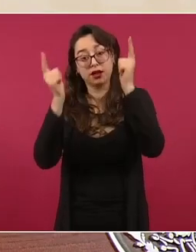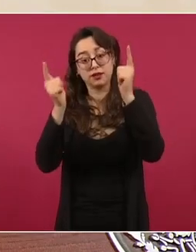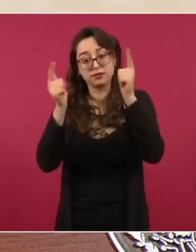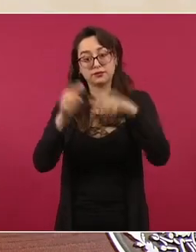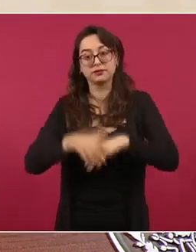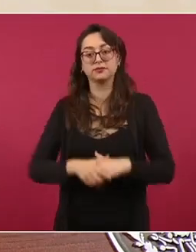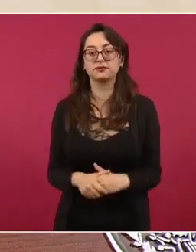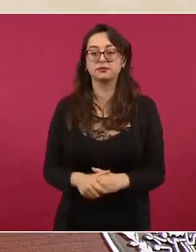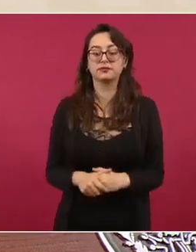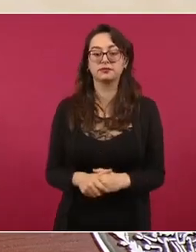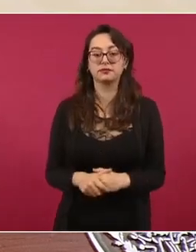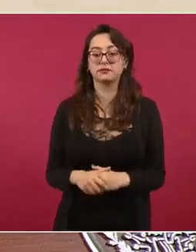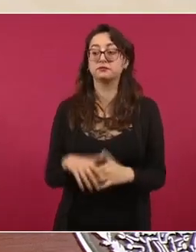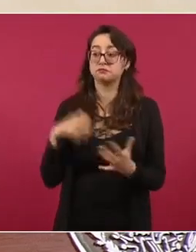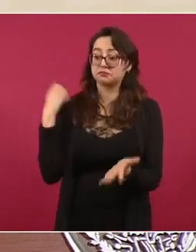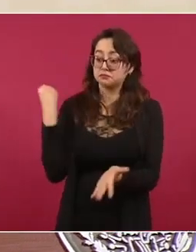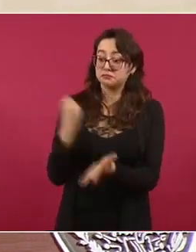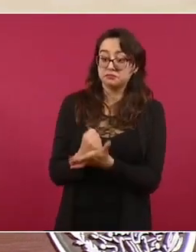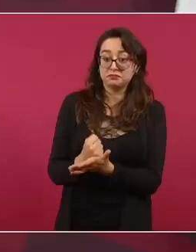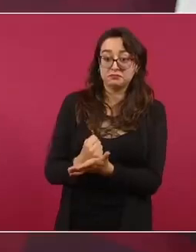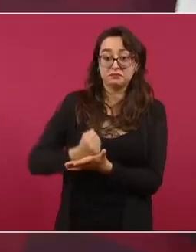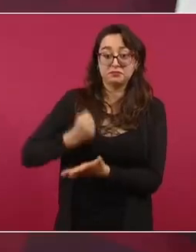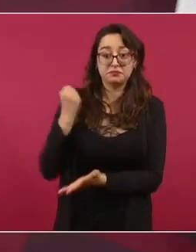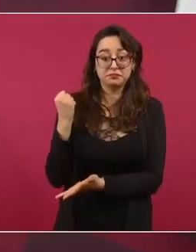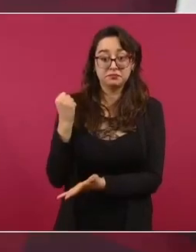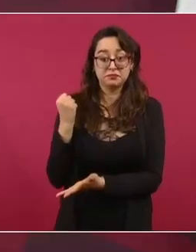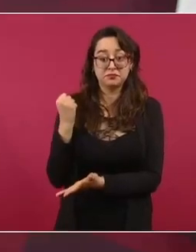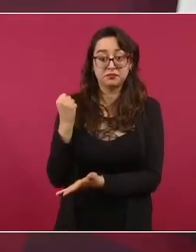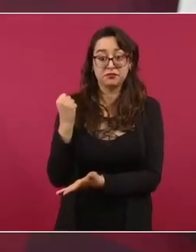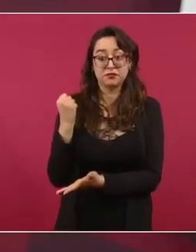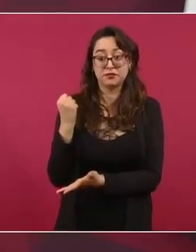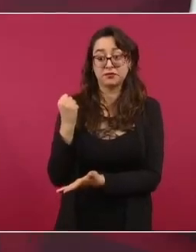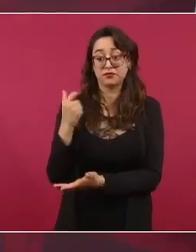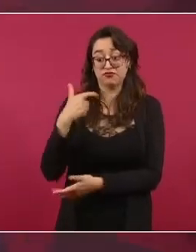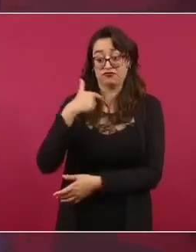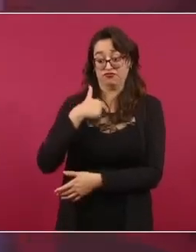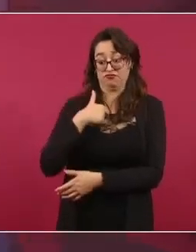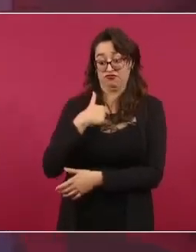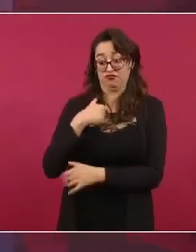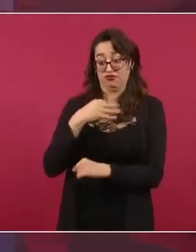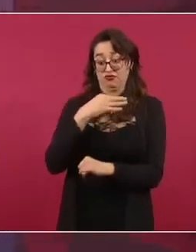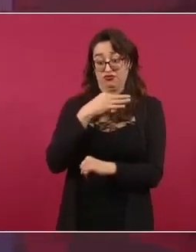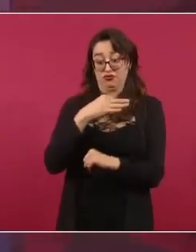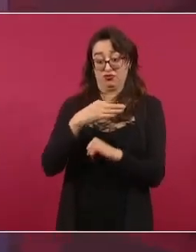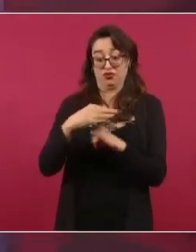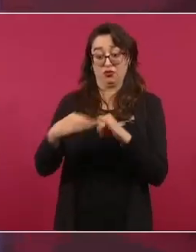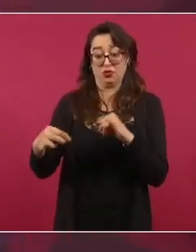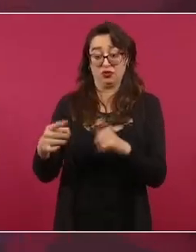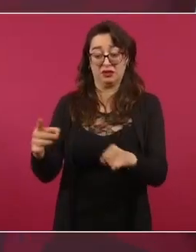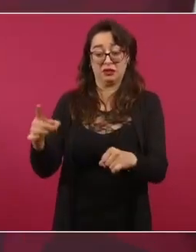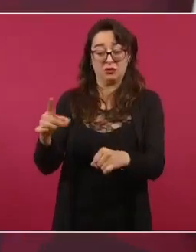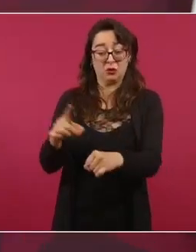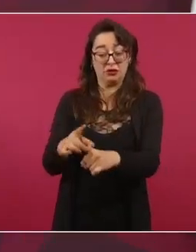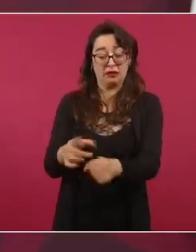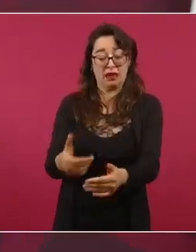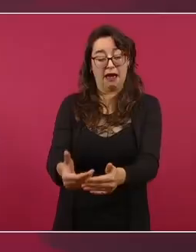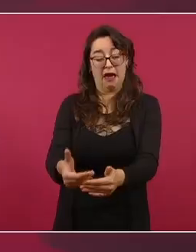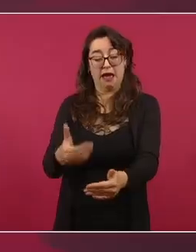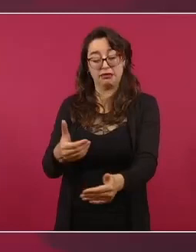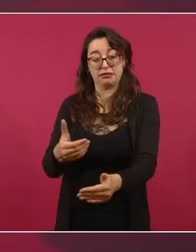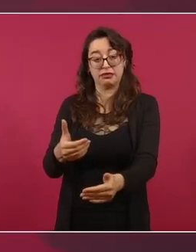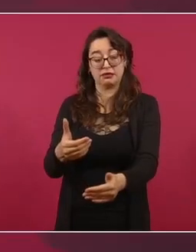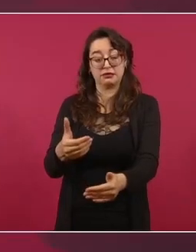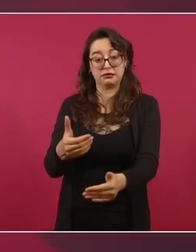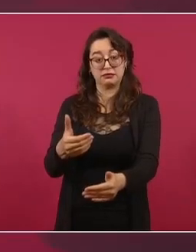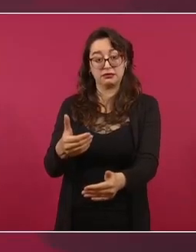esperando se apruebe dicha reforma antes del último día de mi gestión, que va a